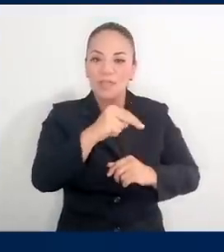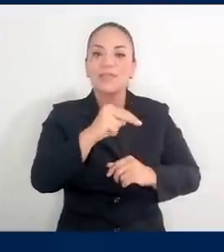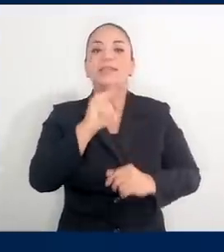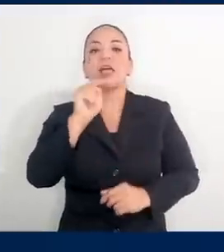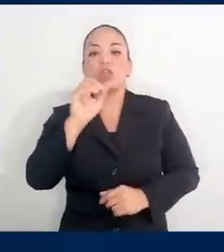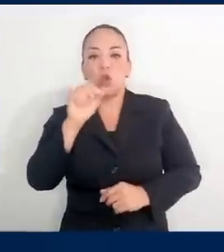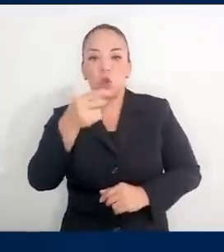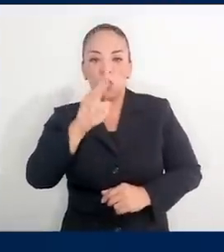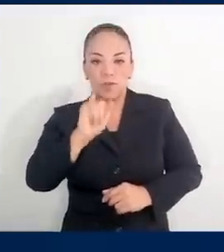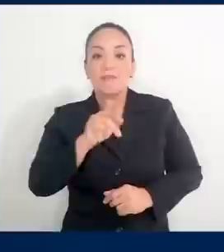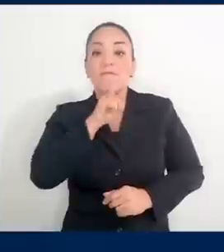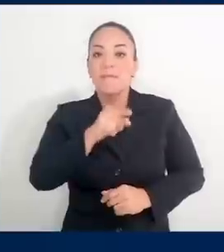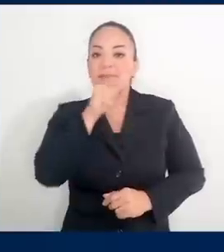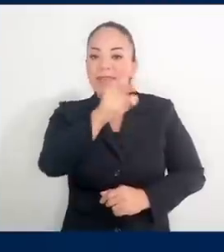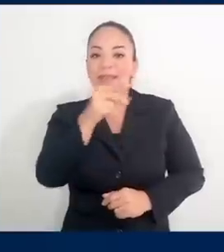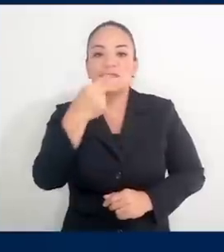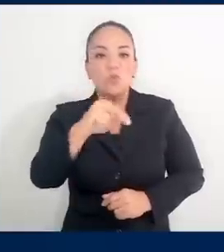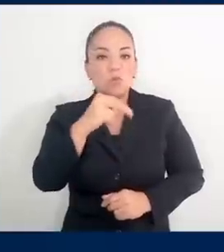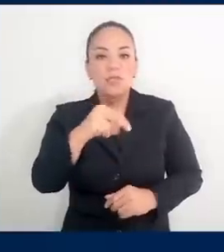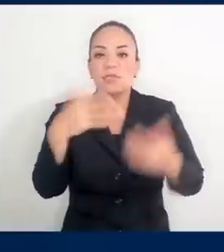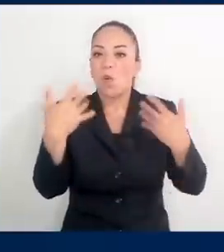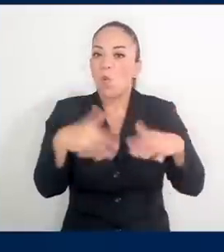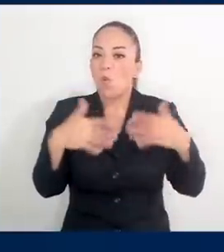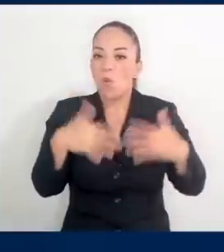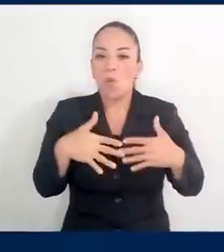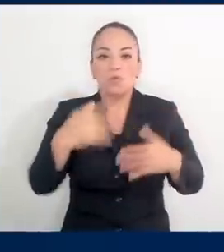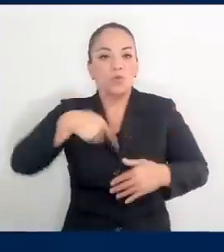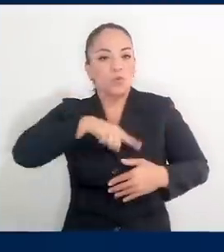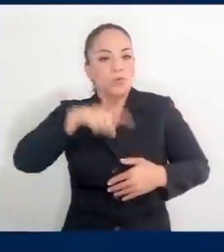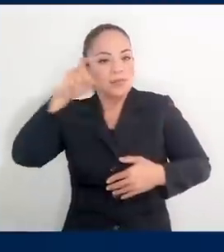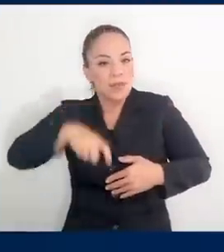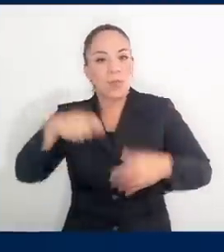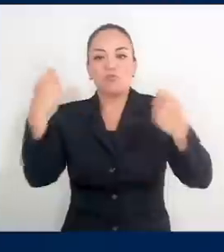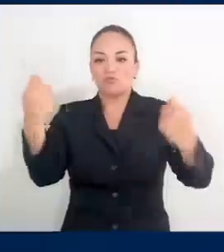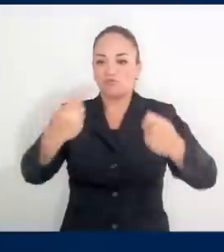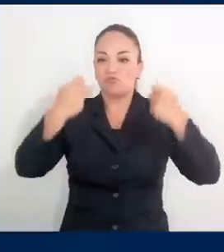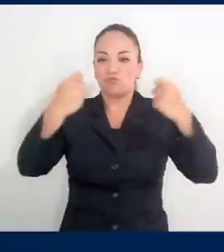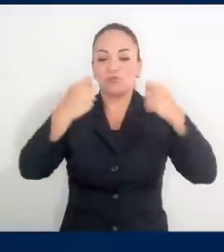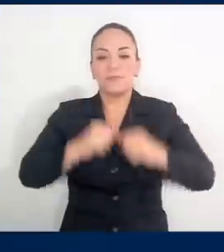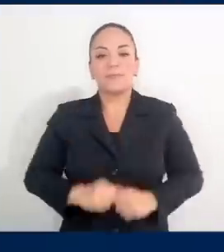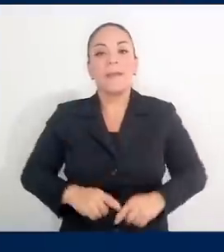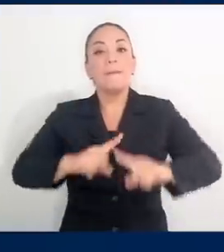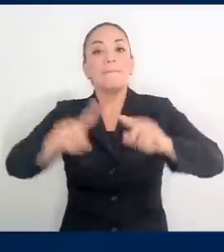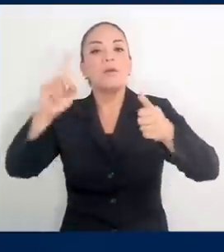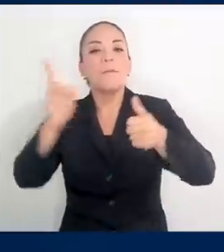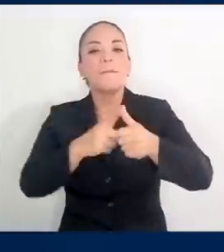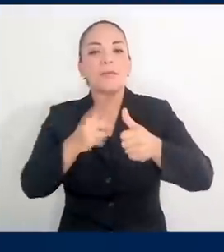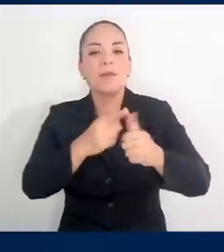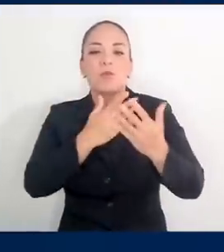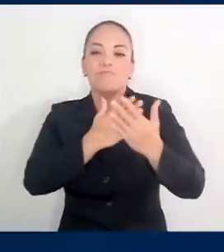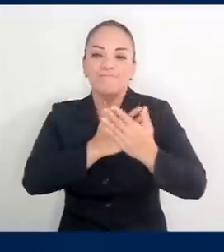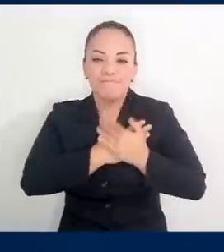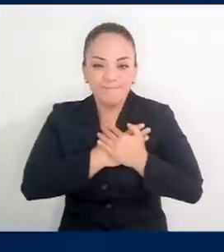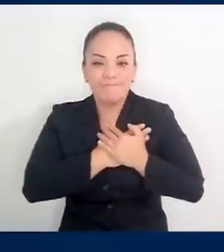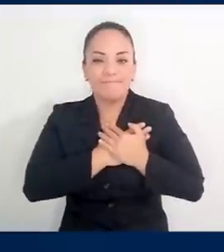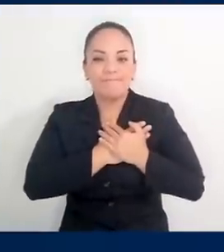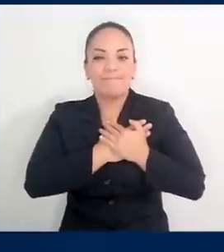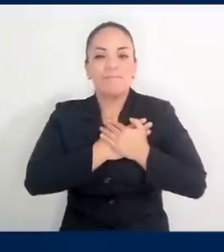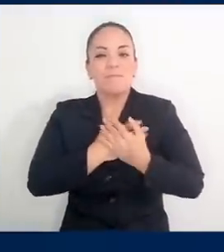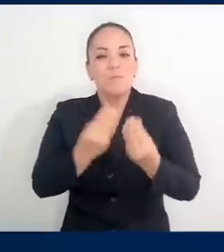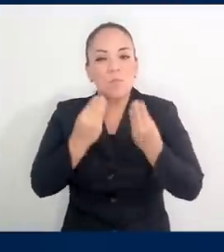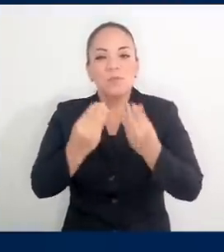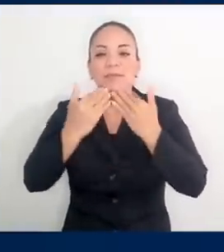noticia, don Nogui. Es una noticia que nos llama a celebrar, pero antes de eso quiero agradecerle de corazón